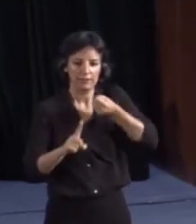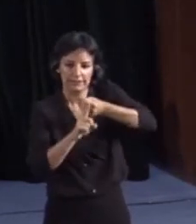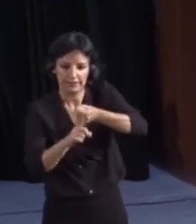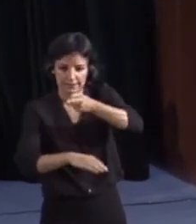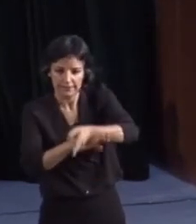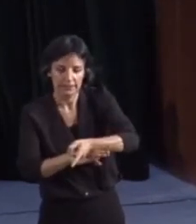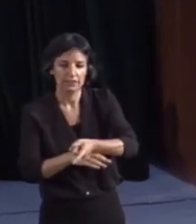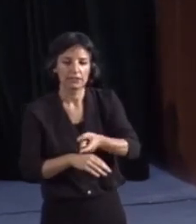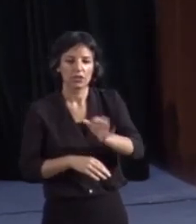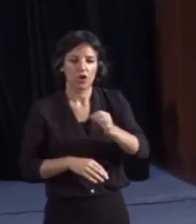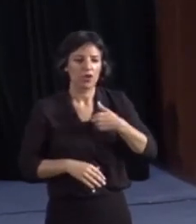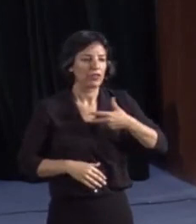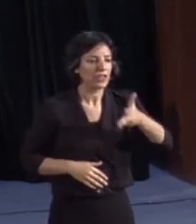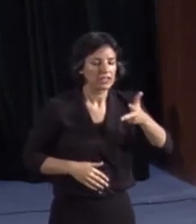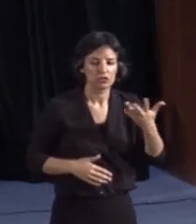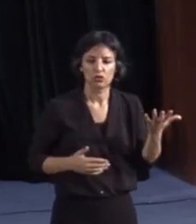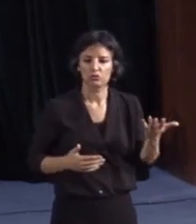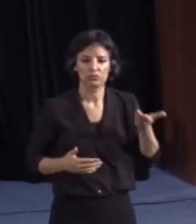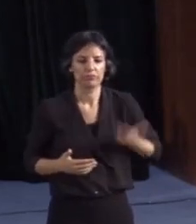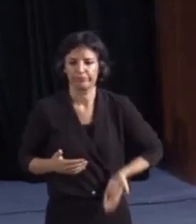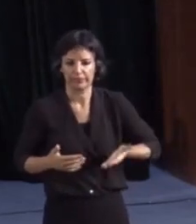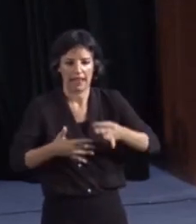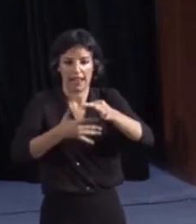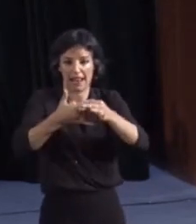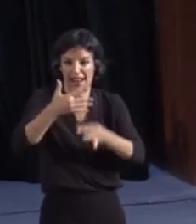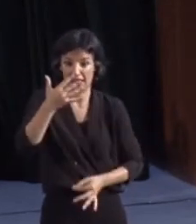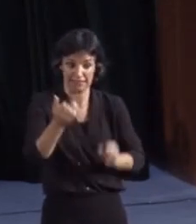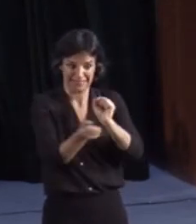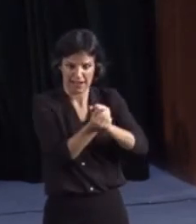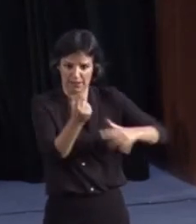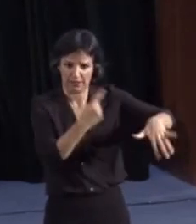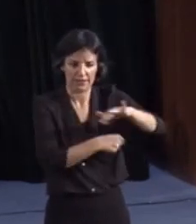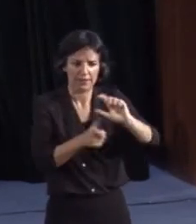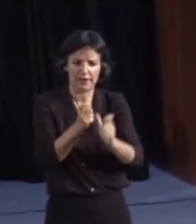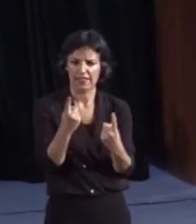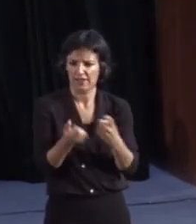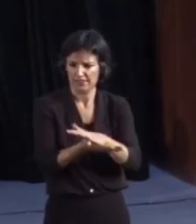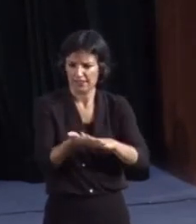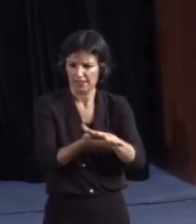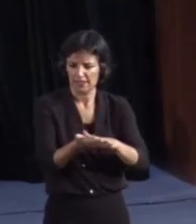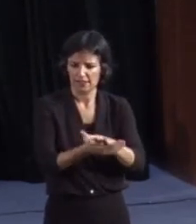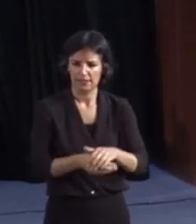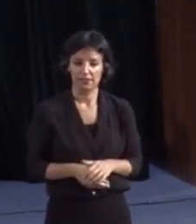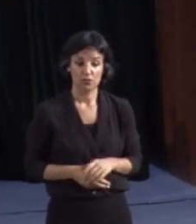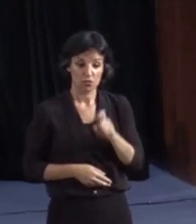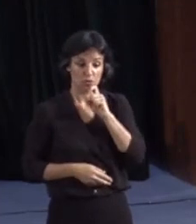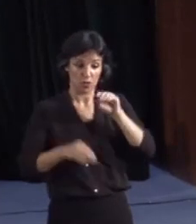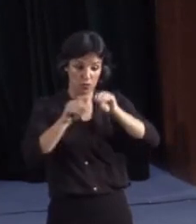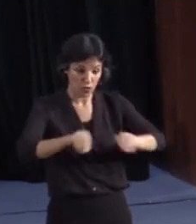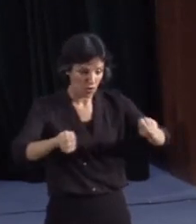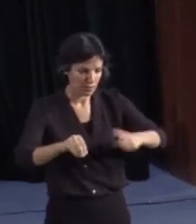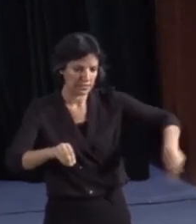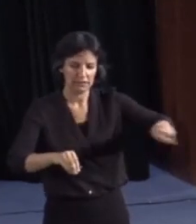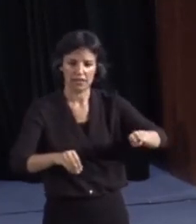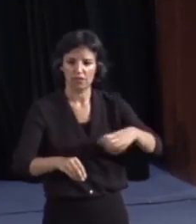derechos fundamentales, etcétera, etcétera, fomentando la oferta formativa de actualización y